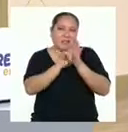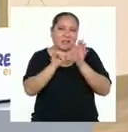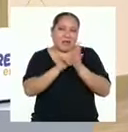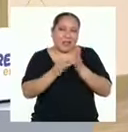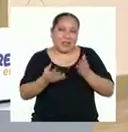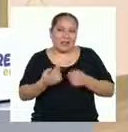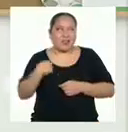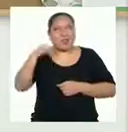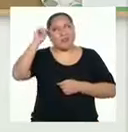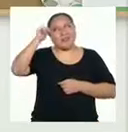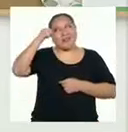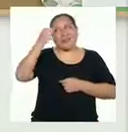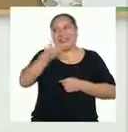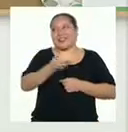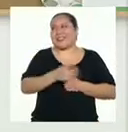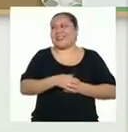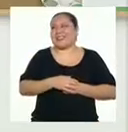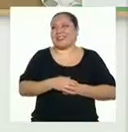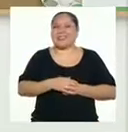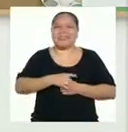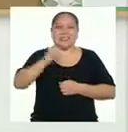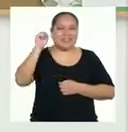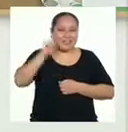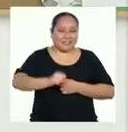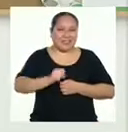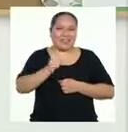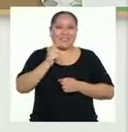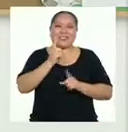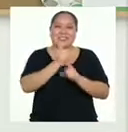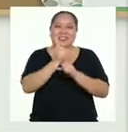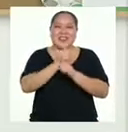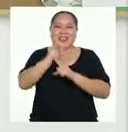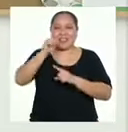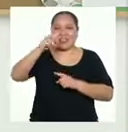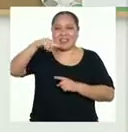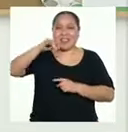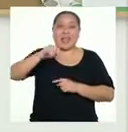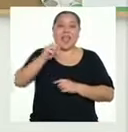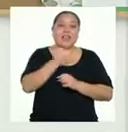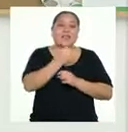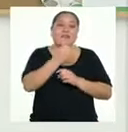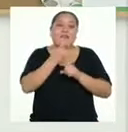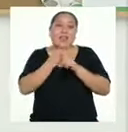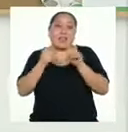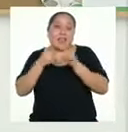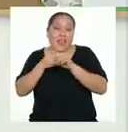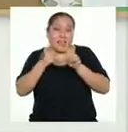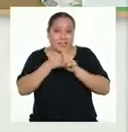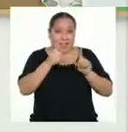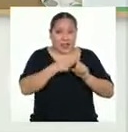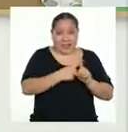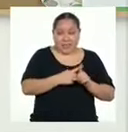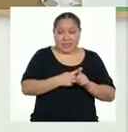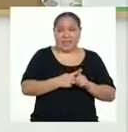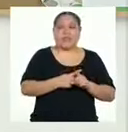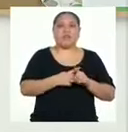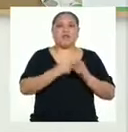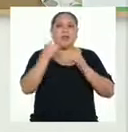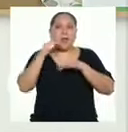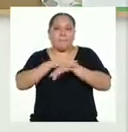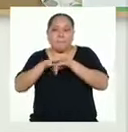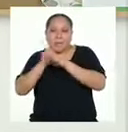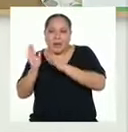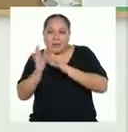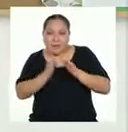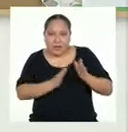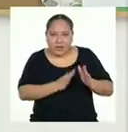gráficos, me acordaría. Así es, Yanira. Recordemos que hay criterios de planificación y, por lo tanto, de revisión que son generales